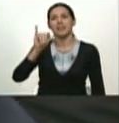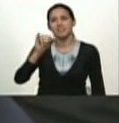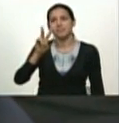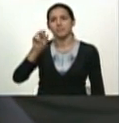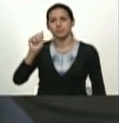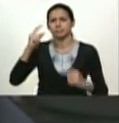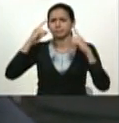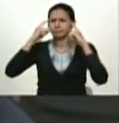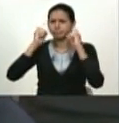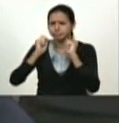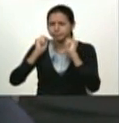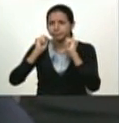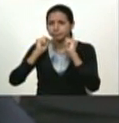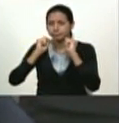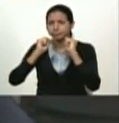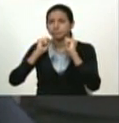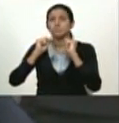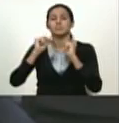conocedor